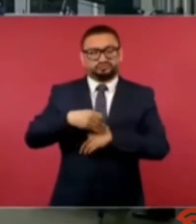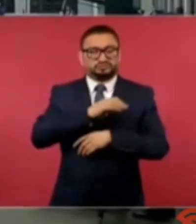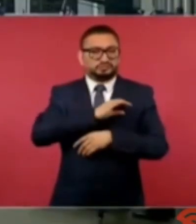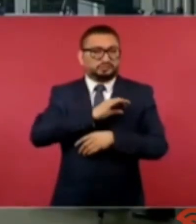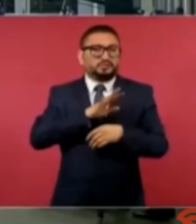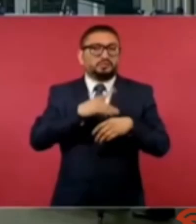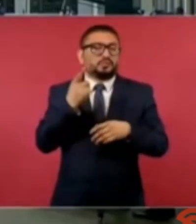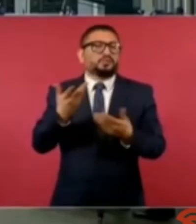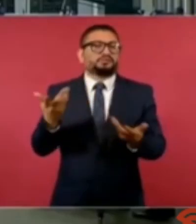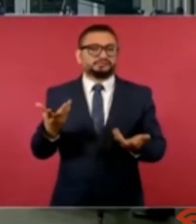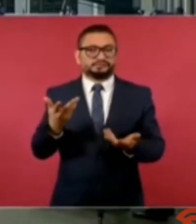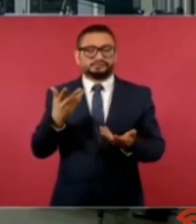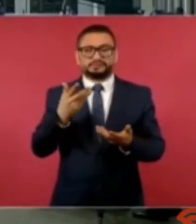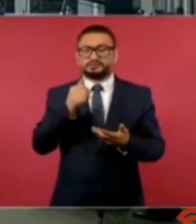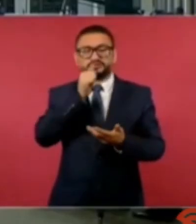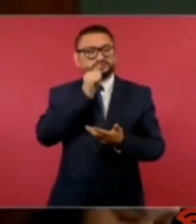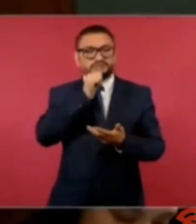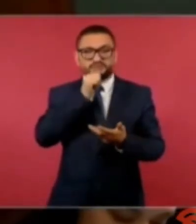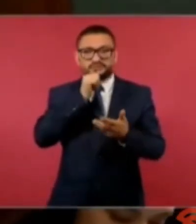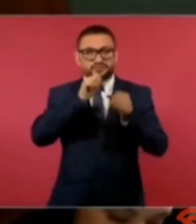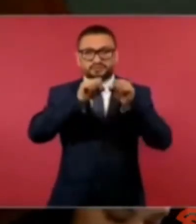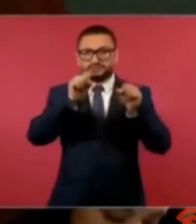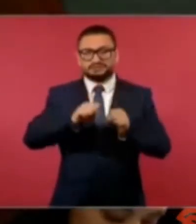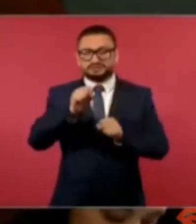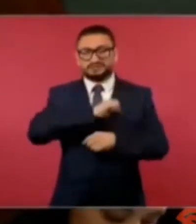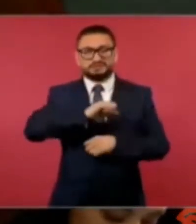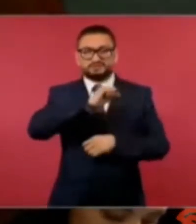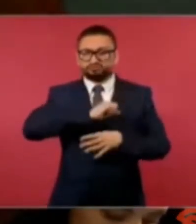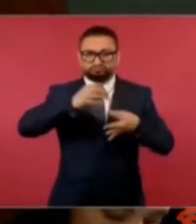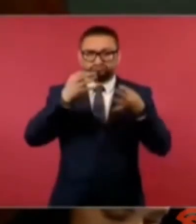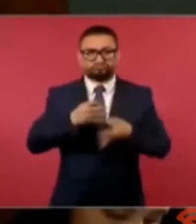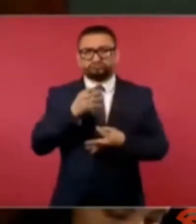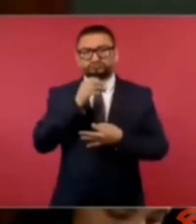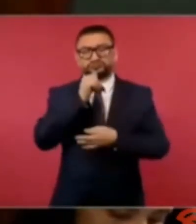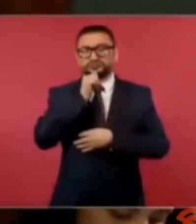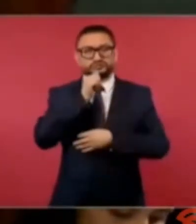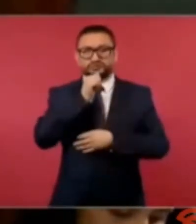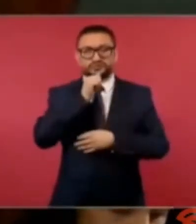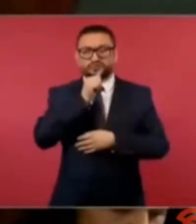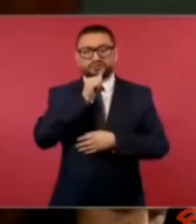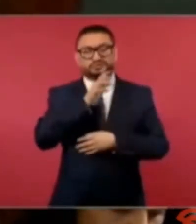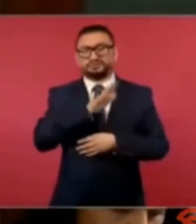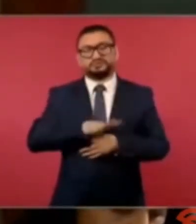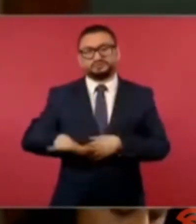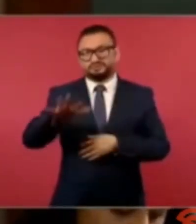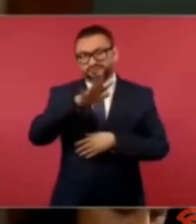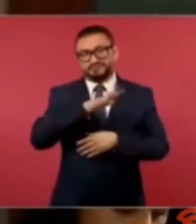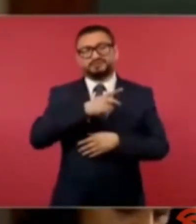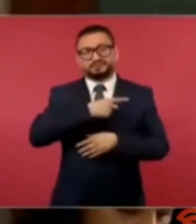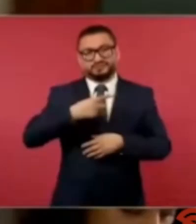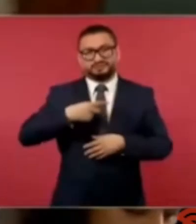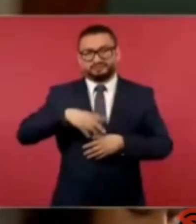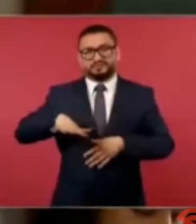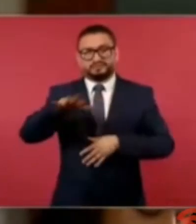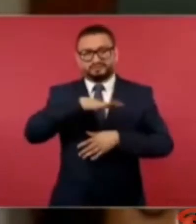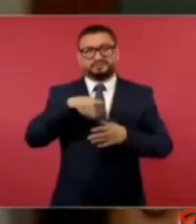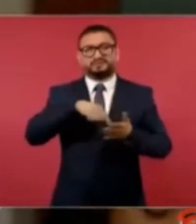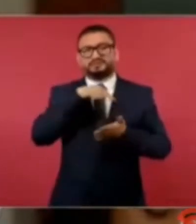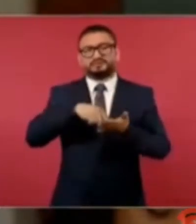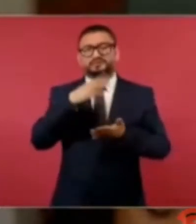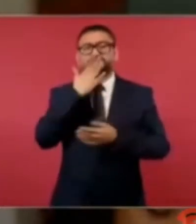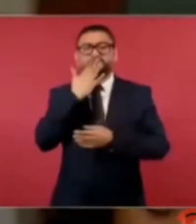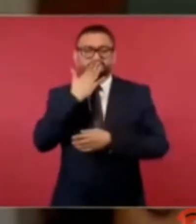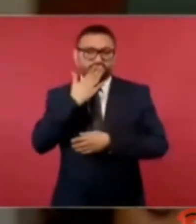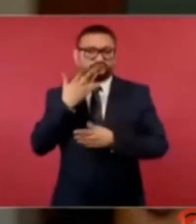porque todavía no hemos llegado pues a tener esa salud pública que merece la gente allá en Sonora y